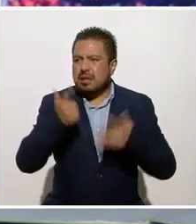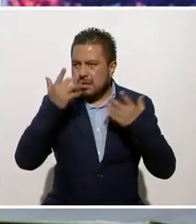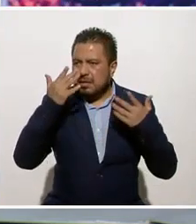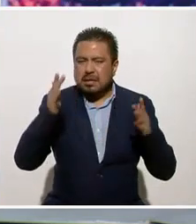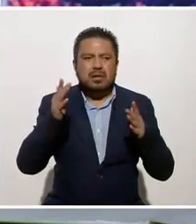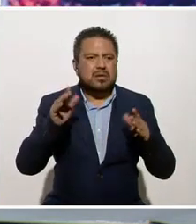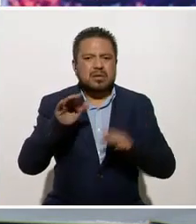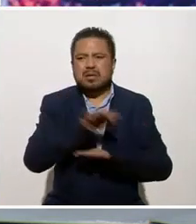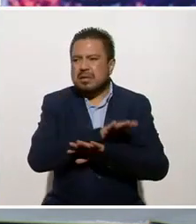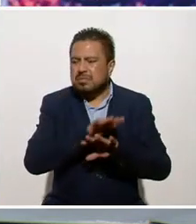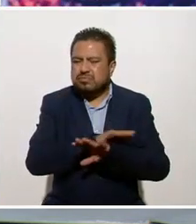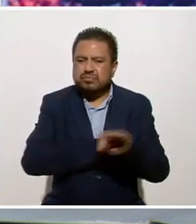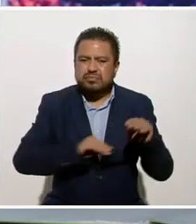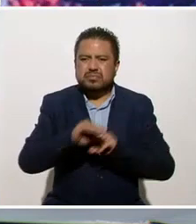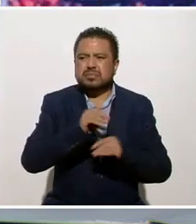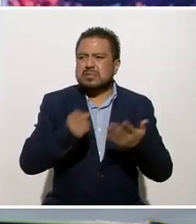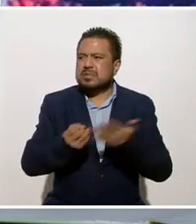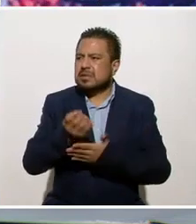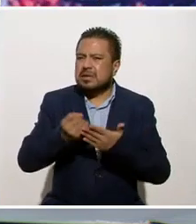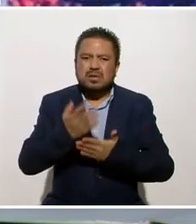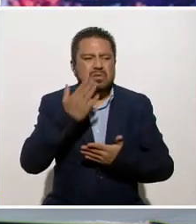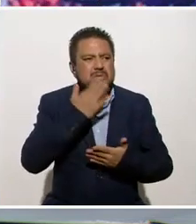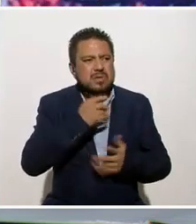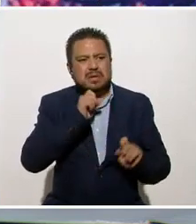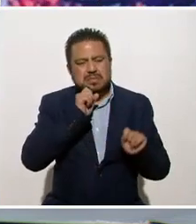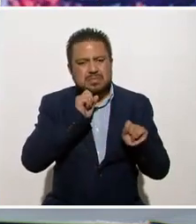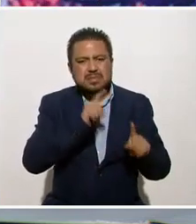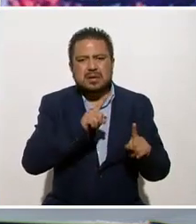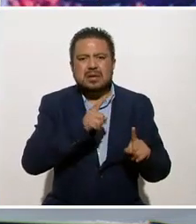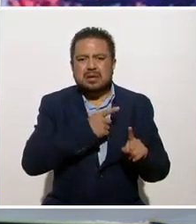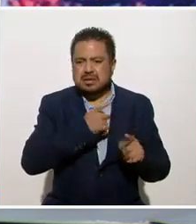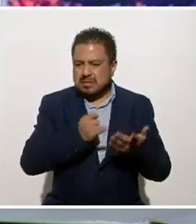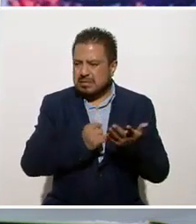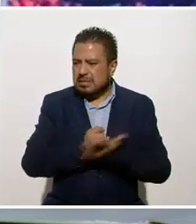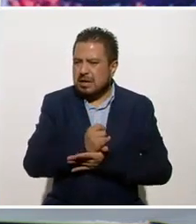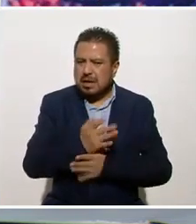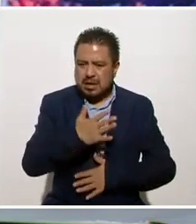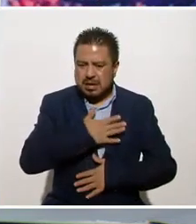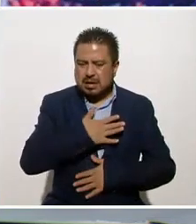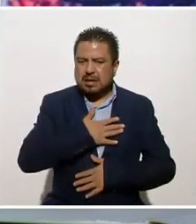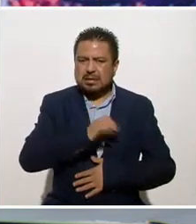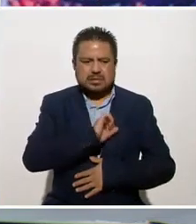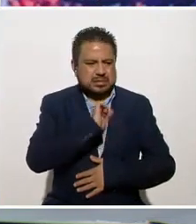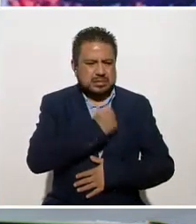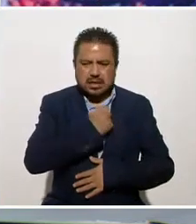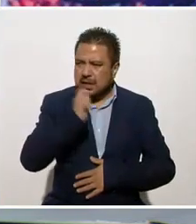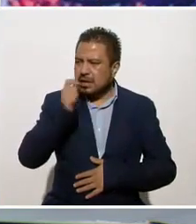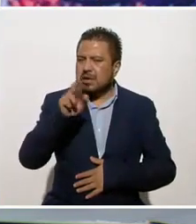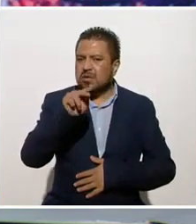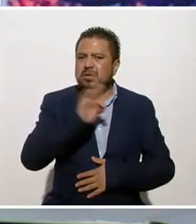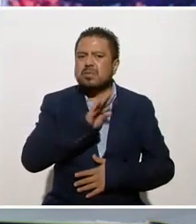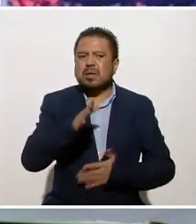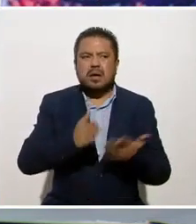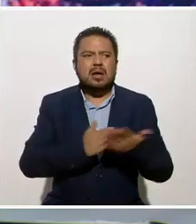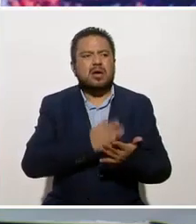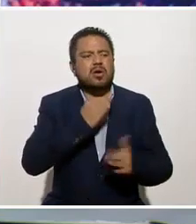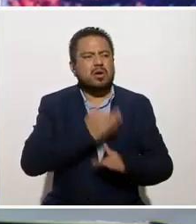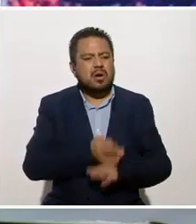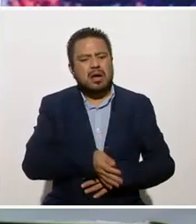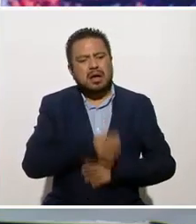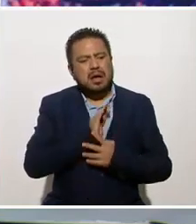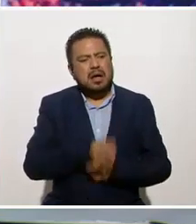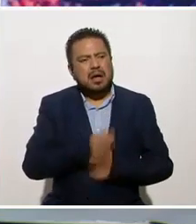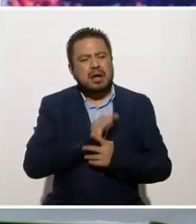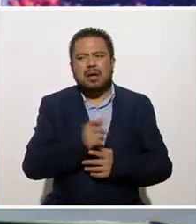movernos, de salir, no tienes la libertad inclusive de decidir, aunque esté sabe sano, tú no puedes decir ahorita me voy a tomar un café,